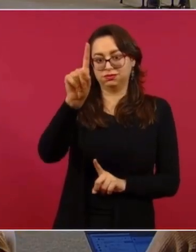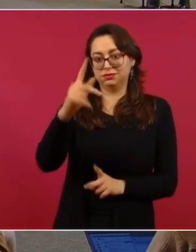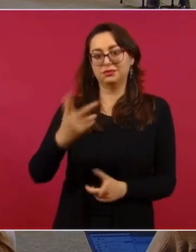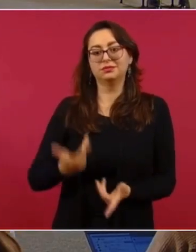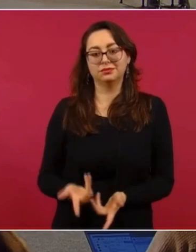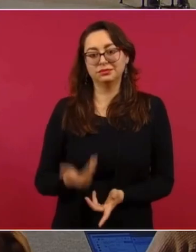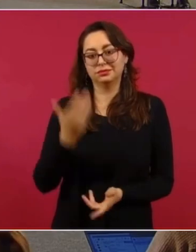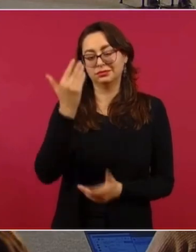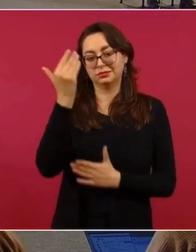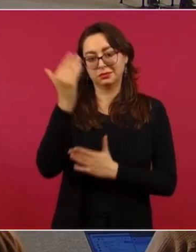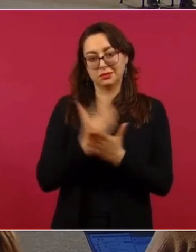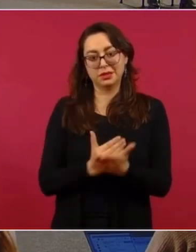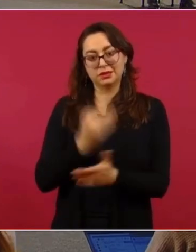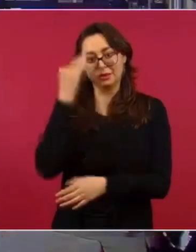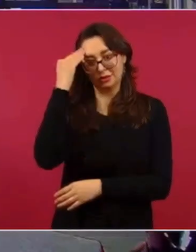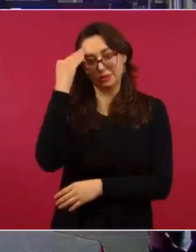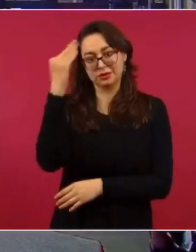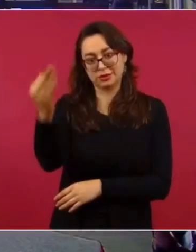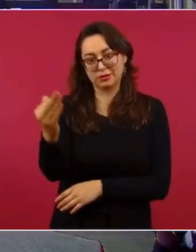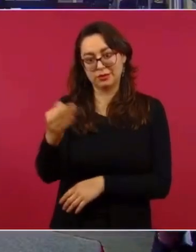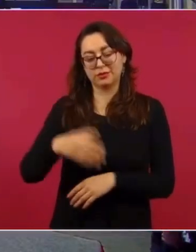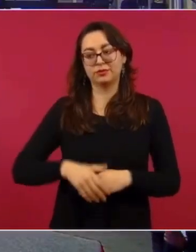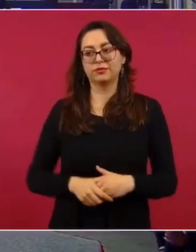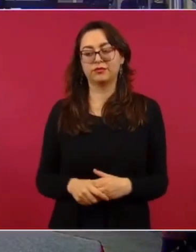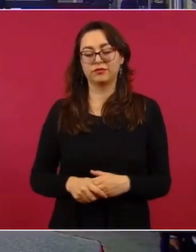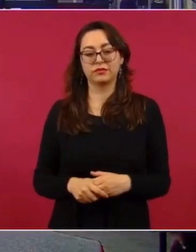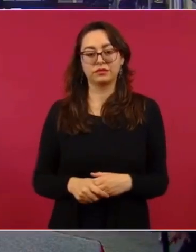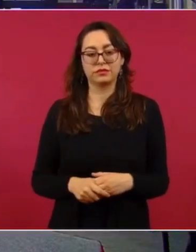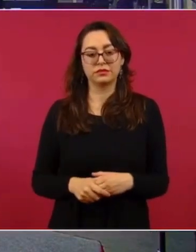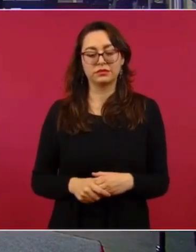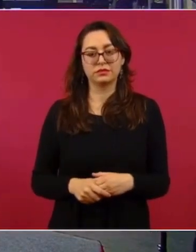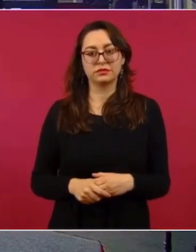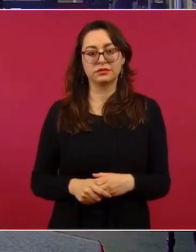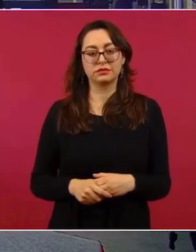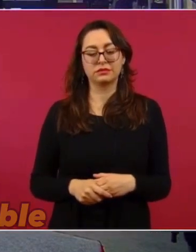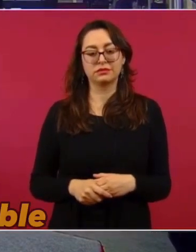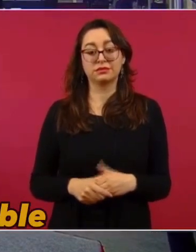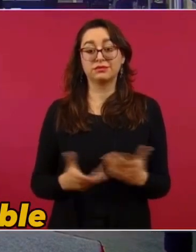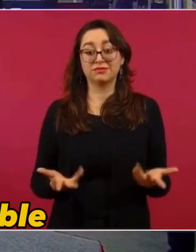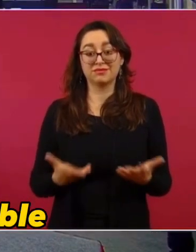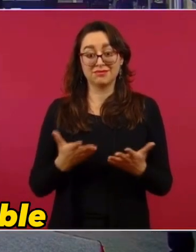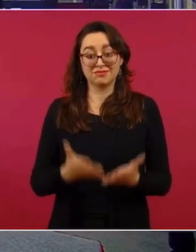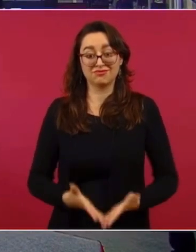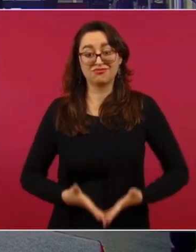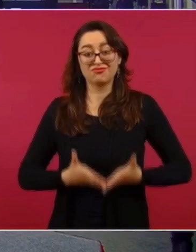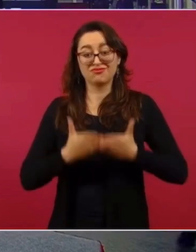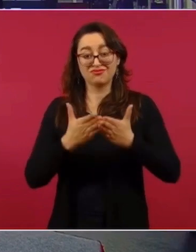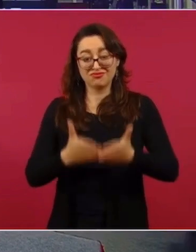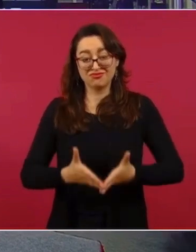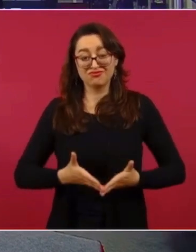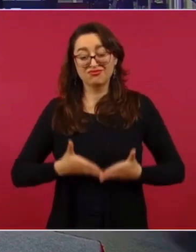de Asia. Los barcos consumen mucho combustible